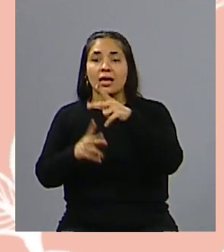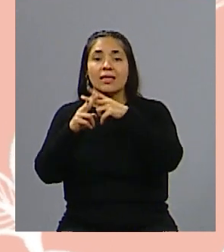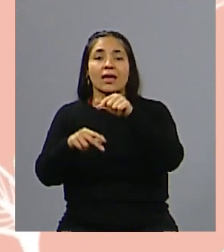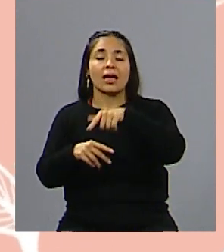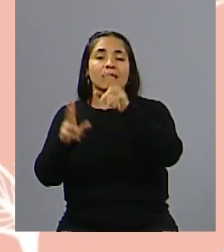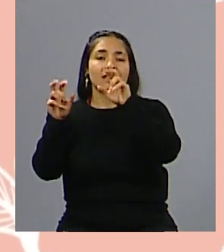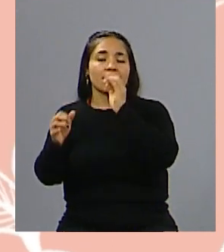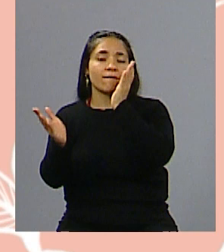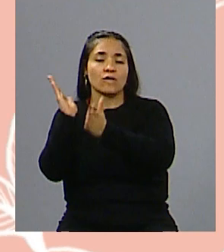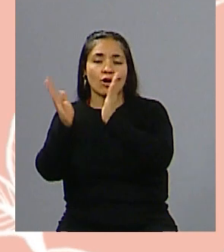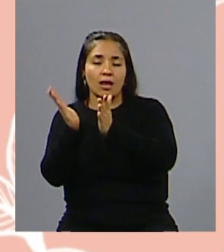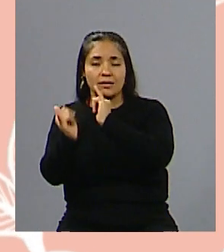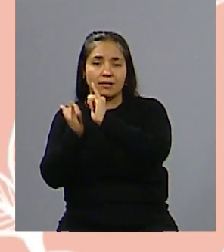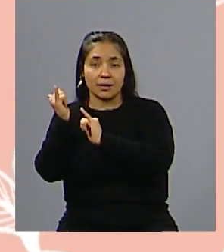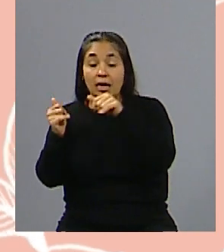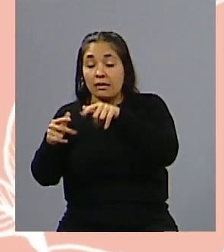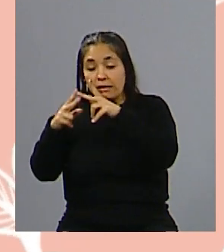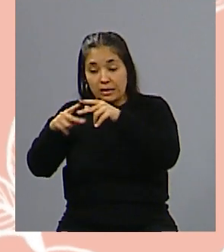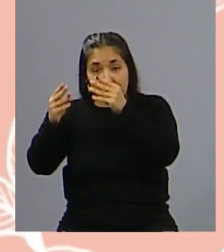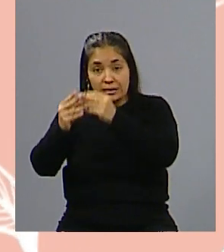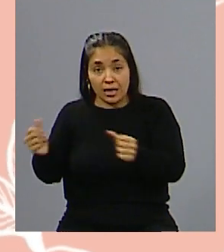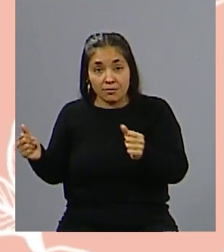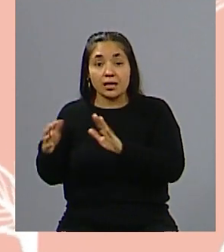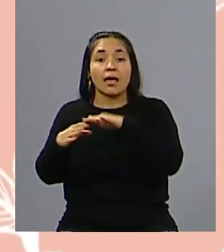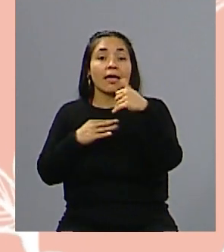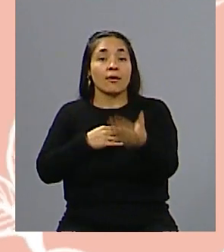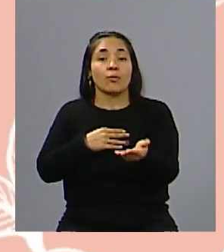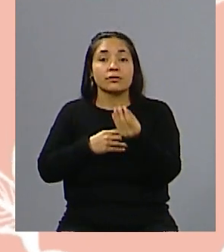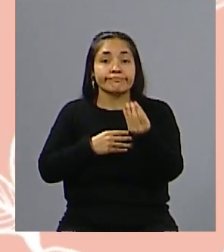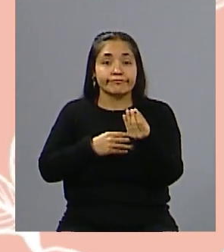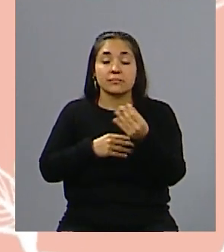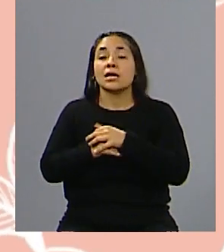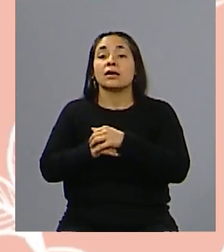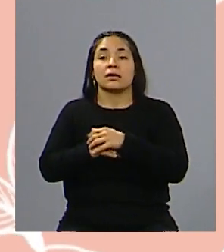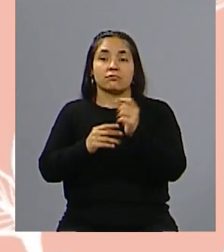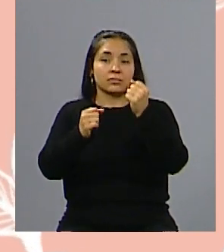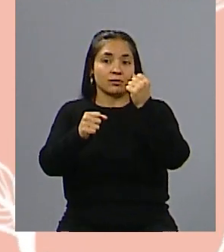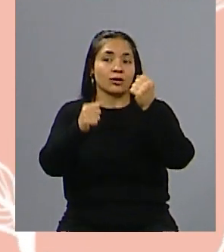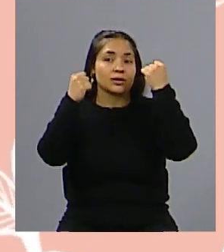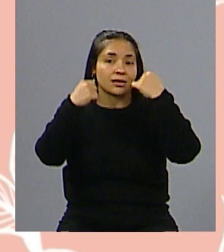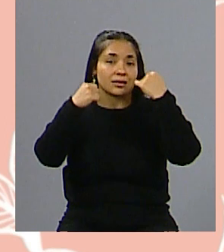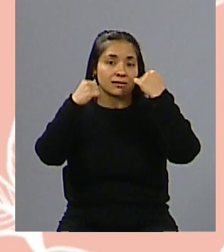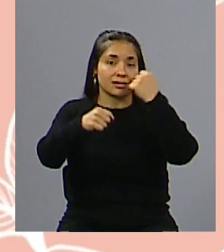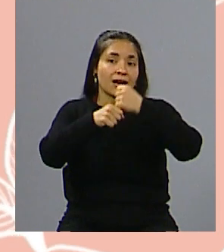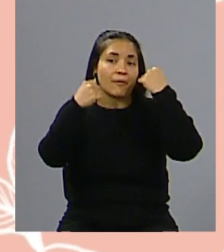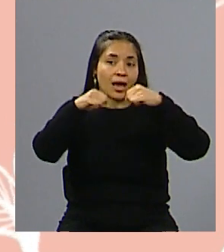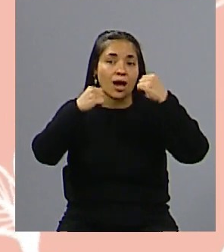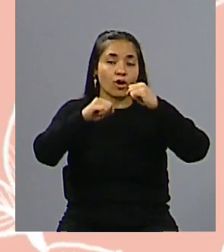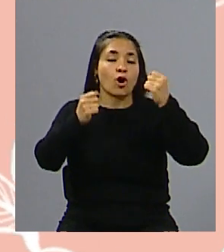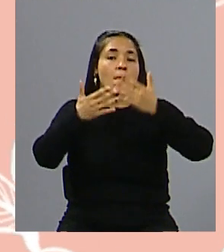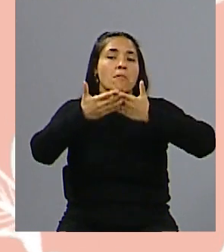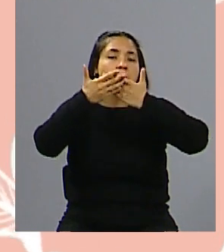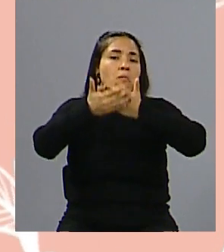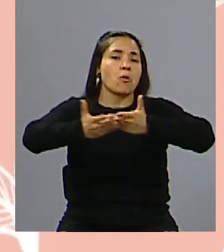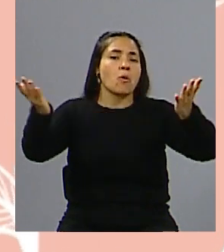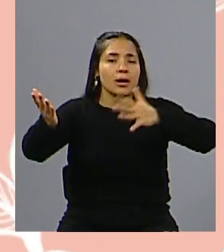Después, cuando concluya ese taller, vamos a realizar esta actividad artística en el espacio público,